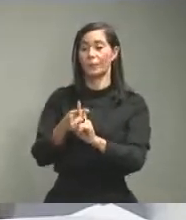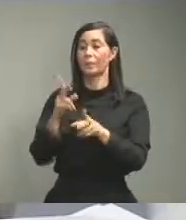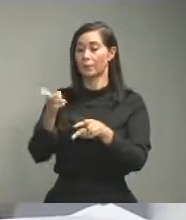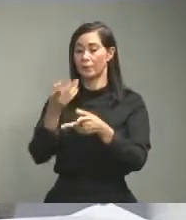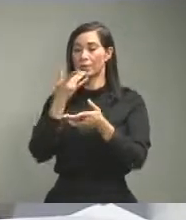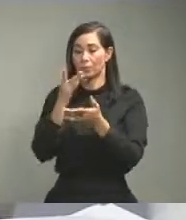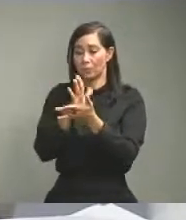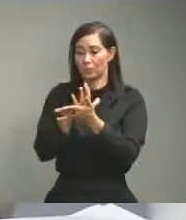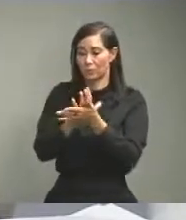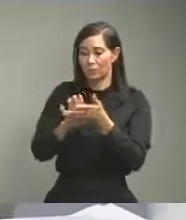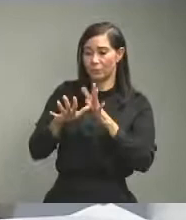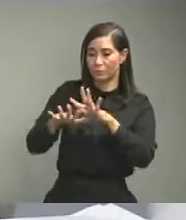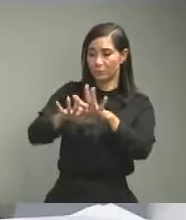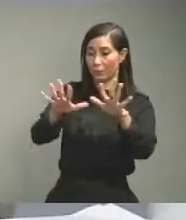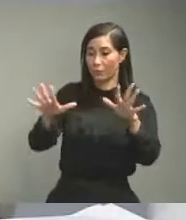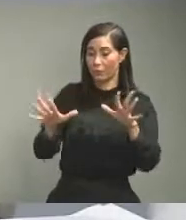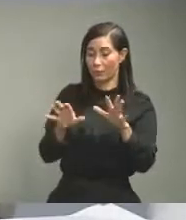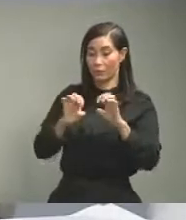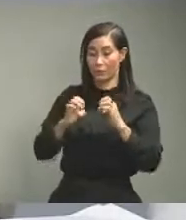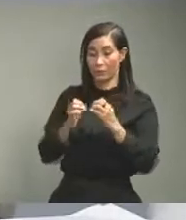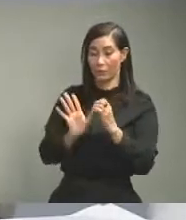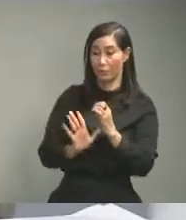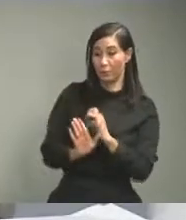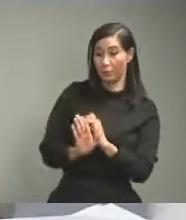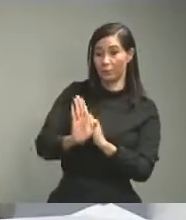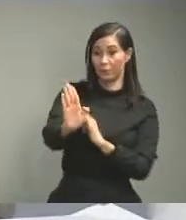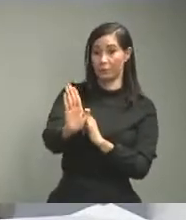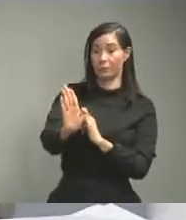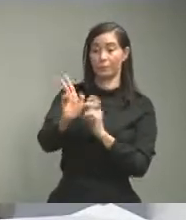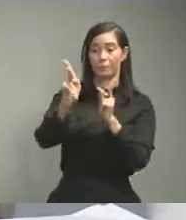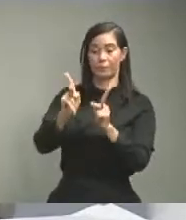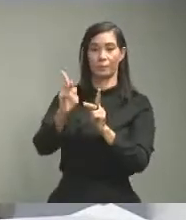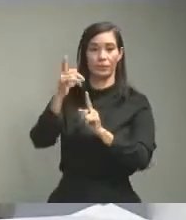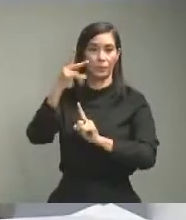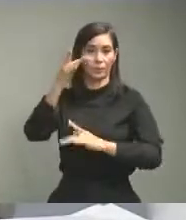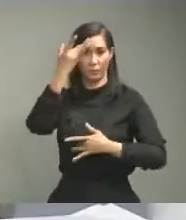de higiene para todo ese equipamiento del lugar